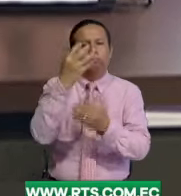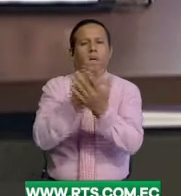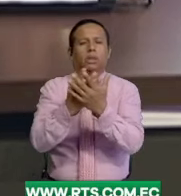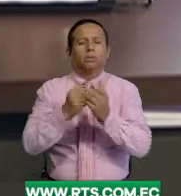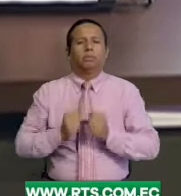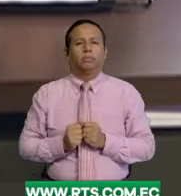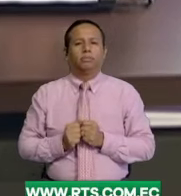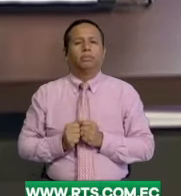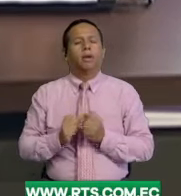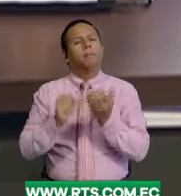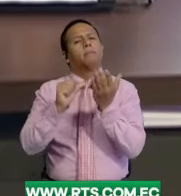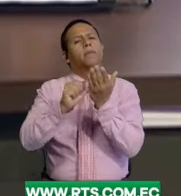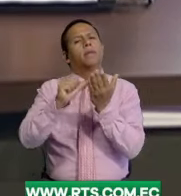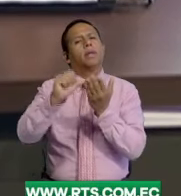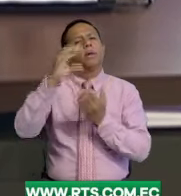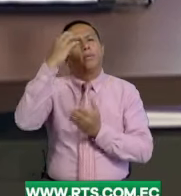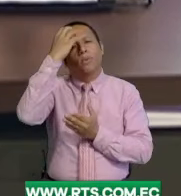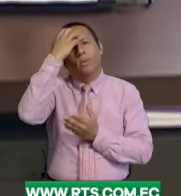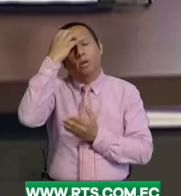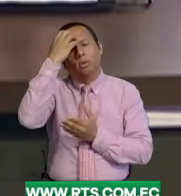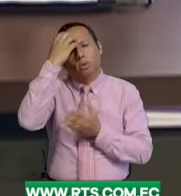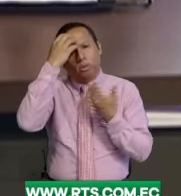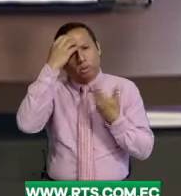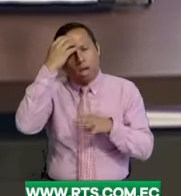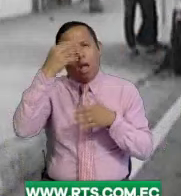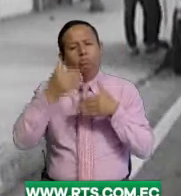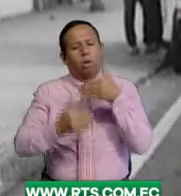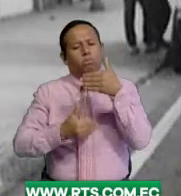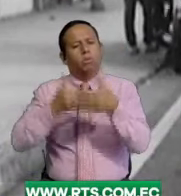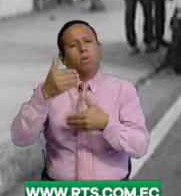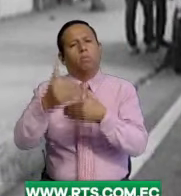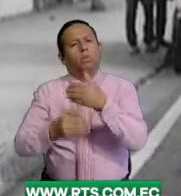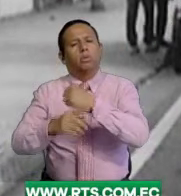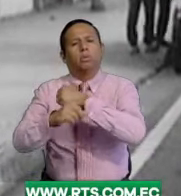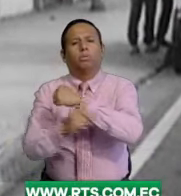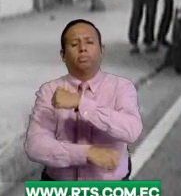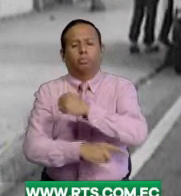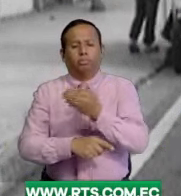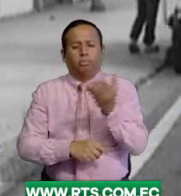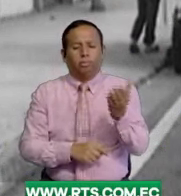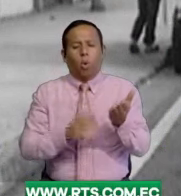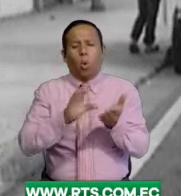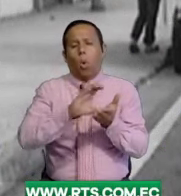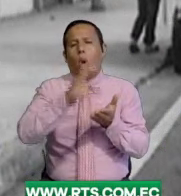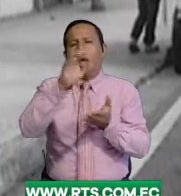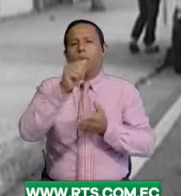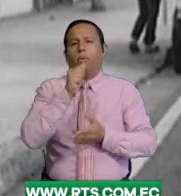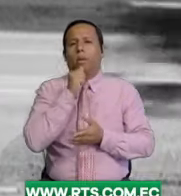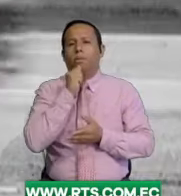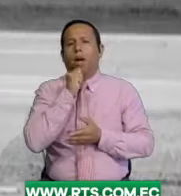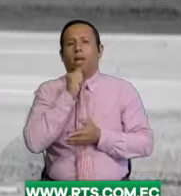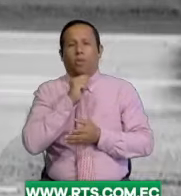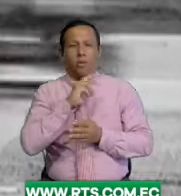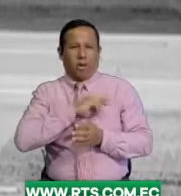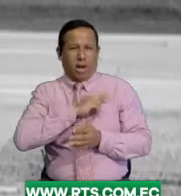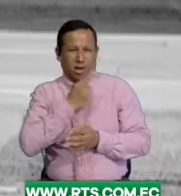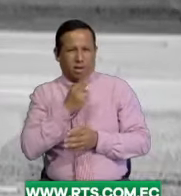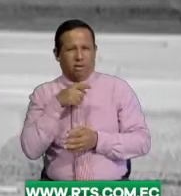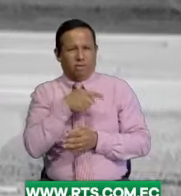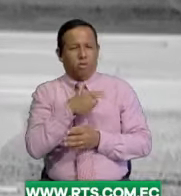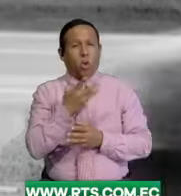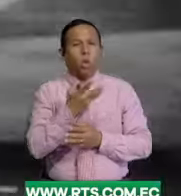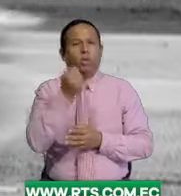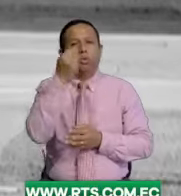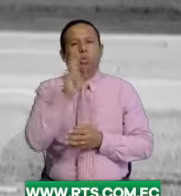El Ministerio de Educación sigue un proceso sancionatorio contra un establecimiento educativo privado y religioso ubicado en el sur de